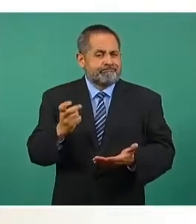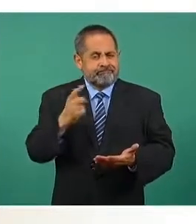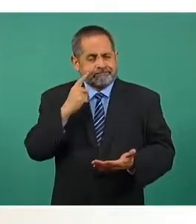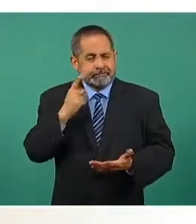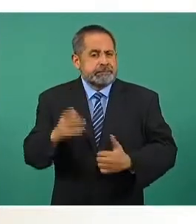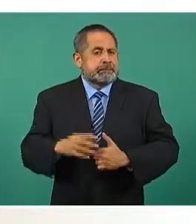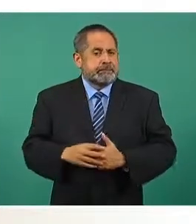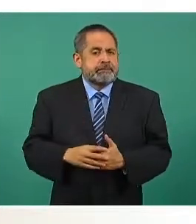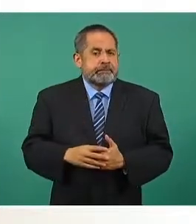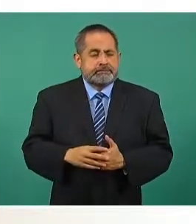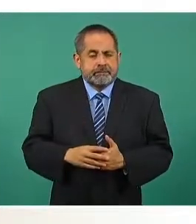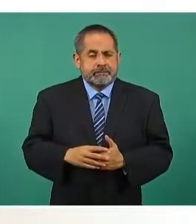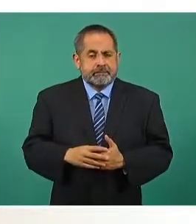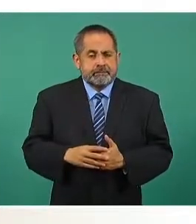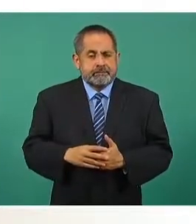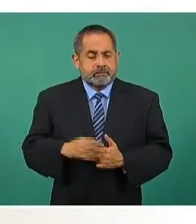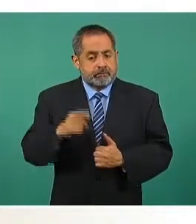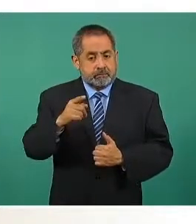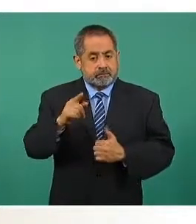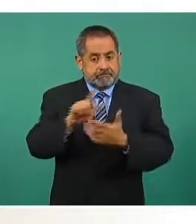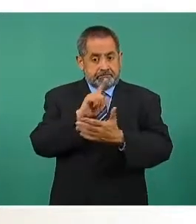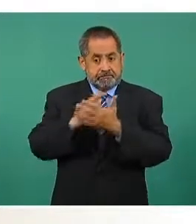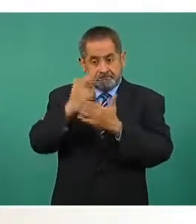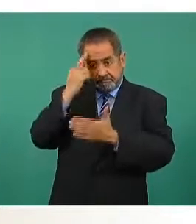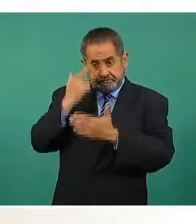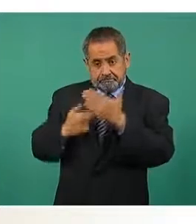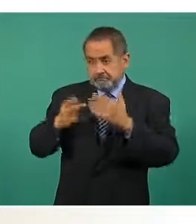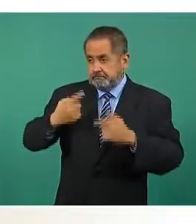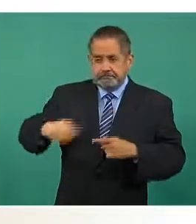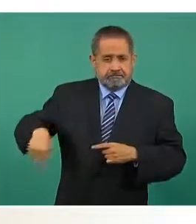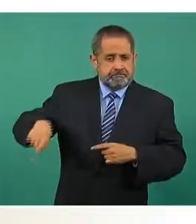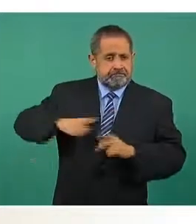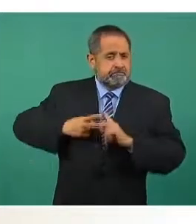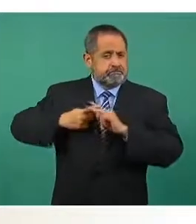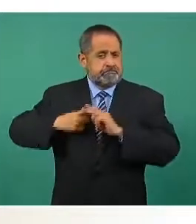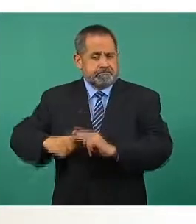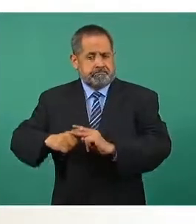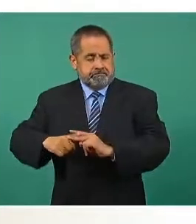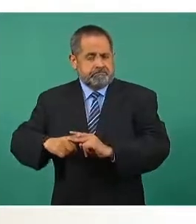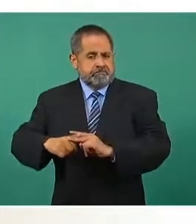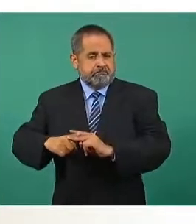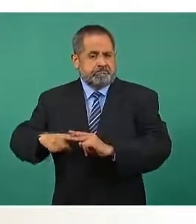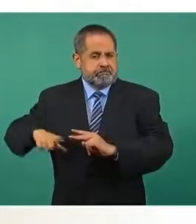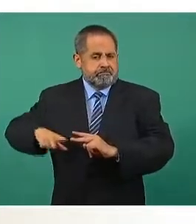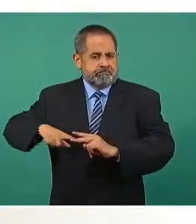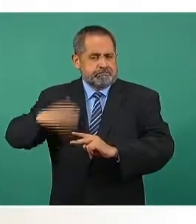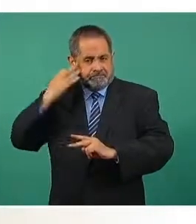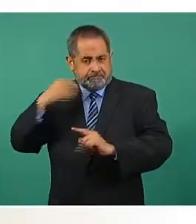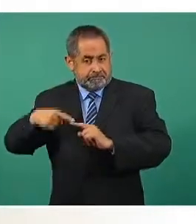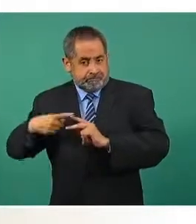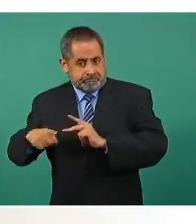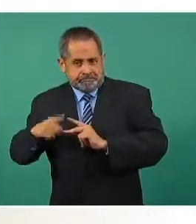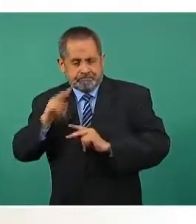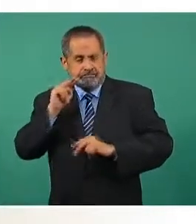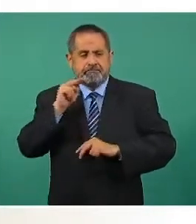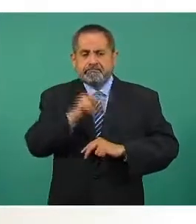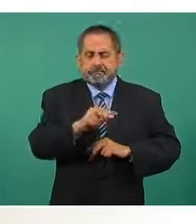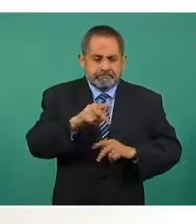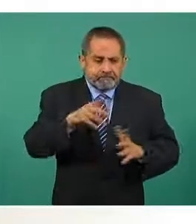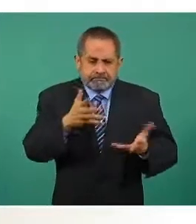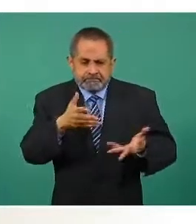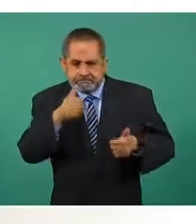es un delito al cual este gabinete desde el inicio de la administración le ha prestado especial